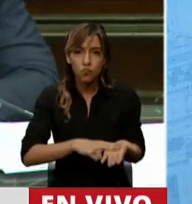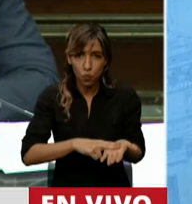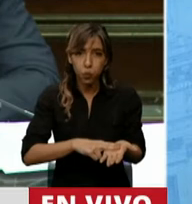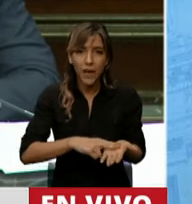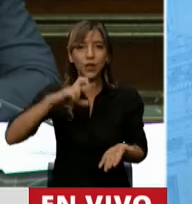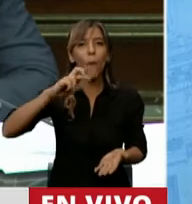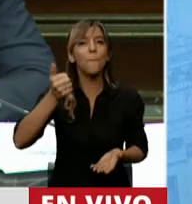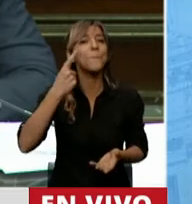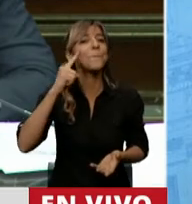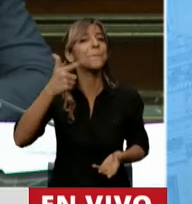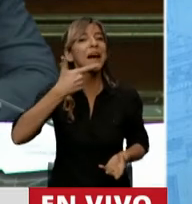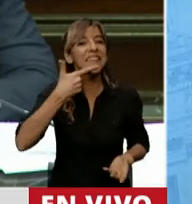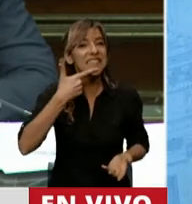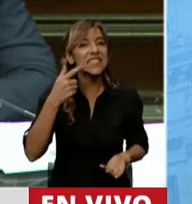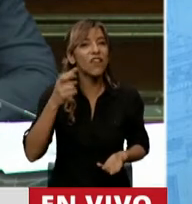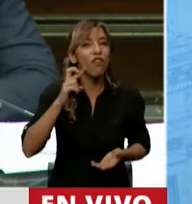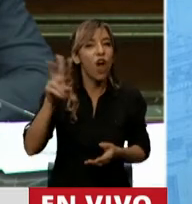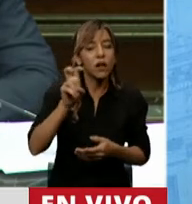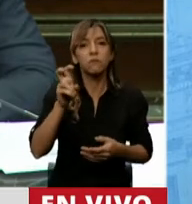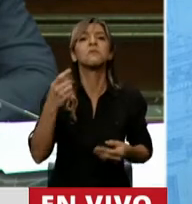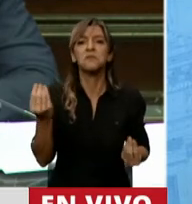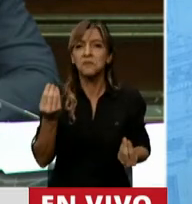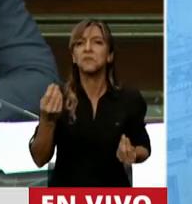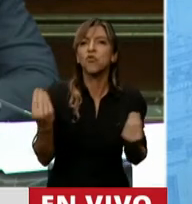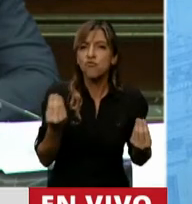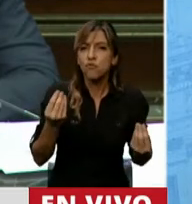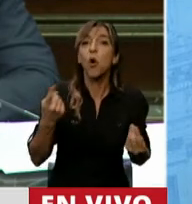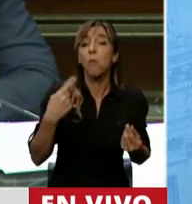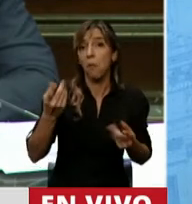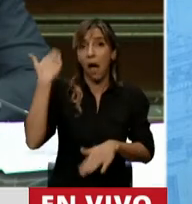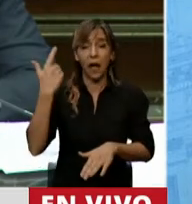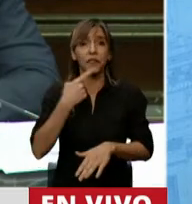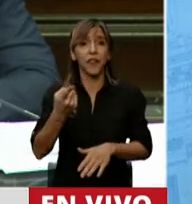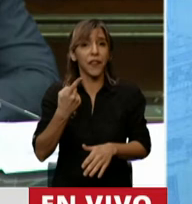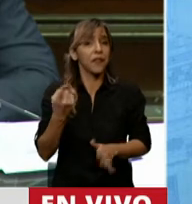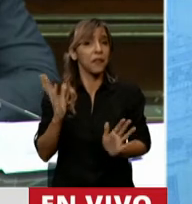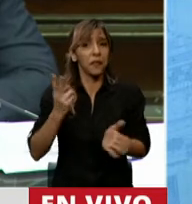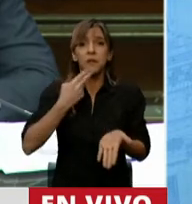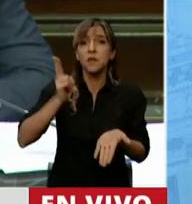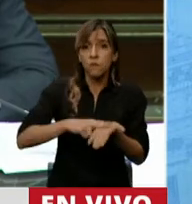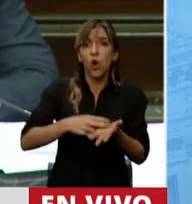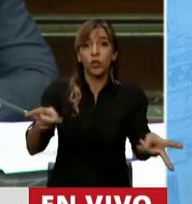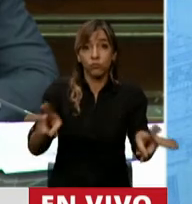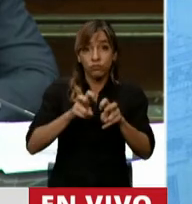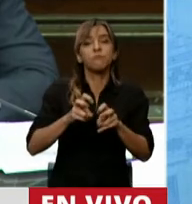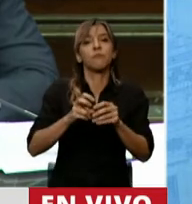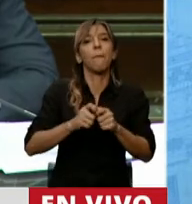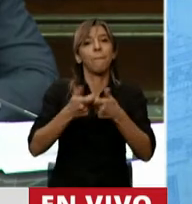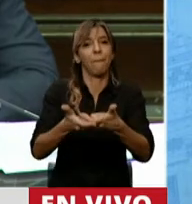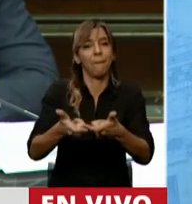ustedes habían propuesto que se destinaría a este fideicomiso de la integración de los barrios populares. Insisto, creo que hablar de ambiente,